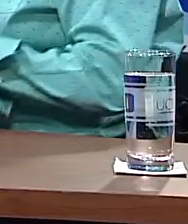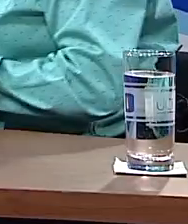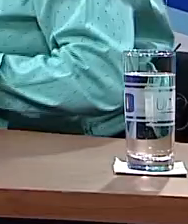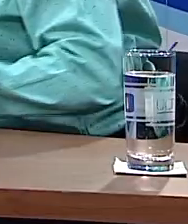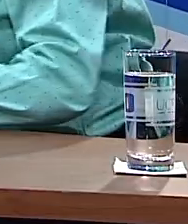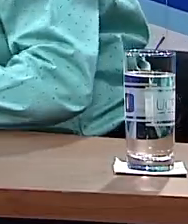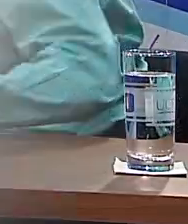¡Suscríbete al canal! Gracias.